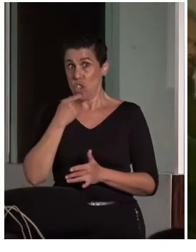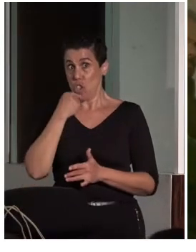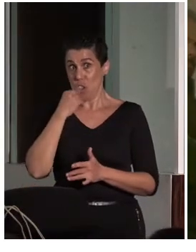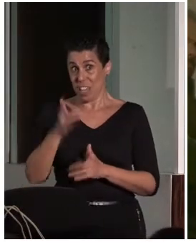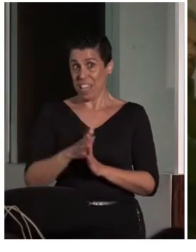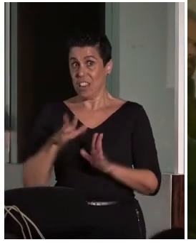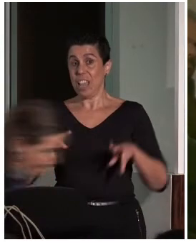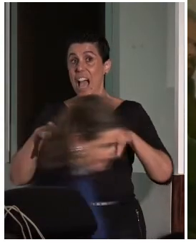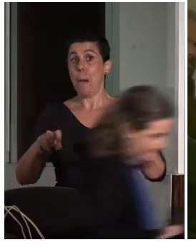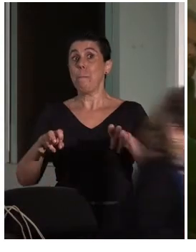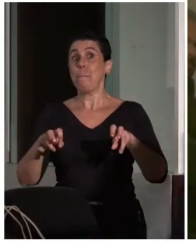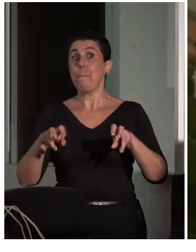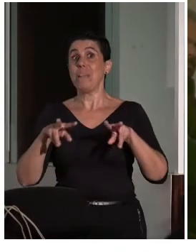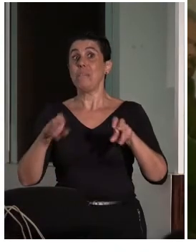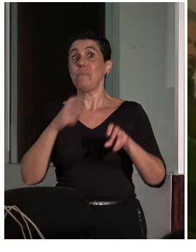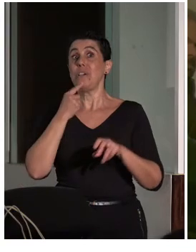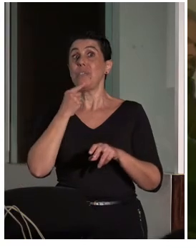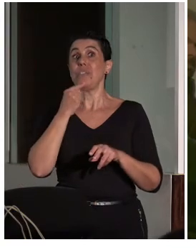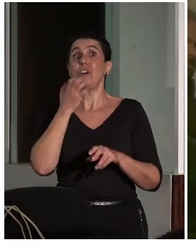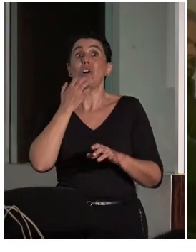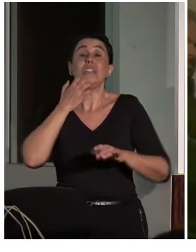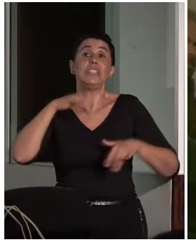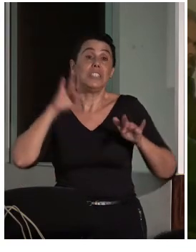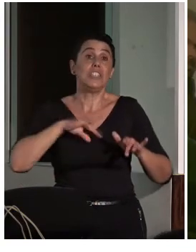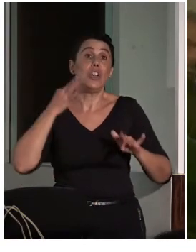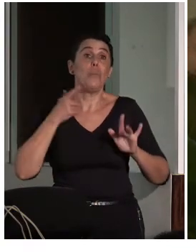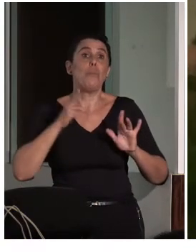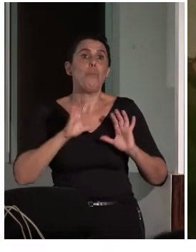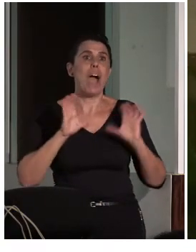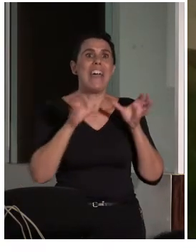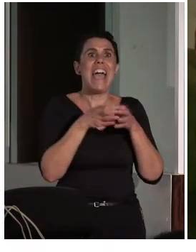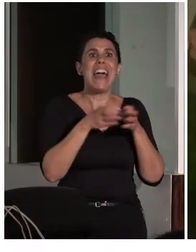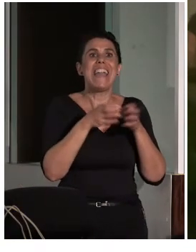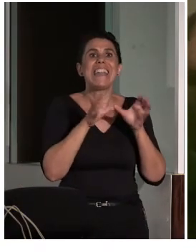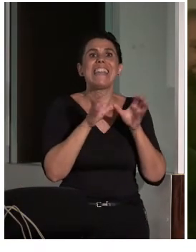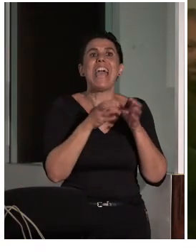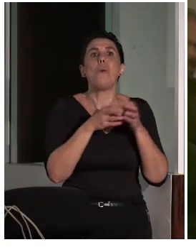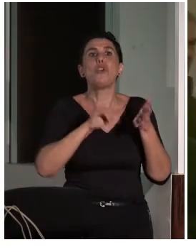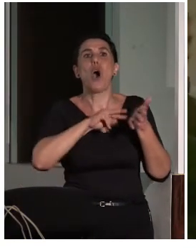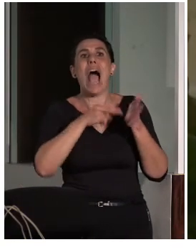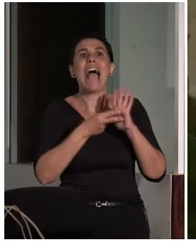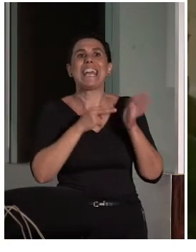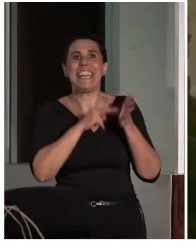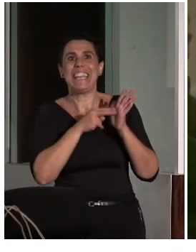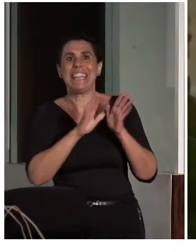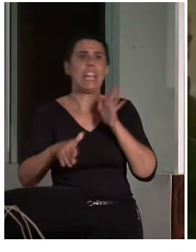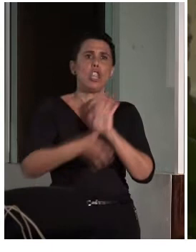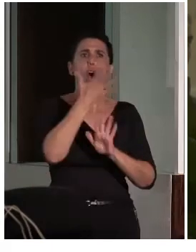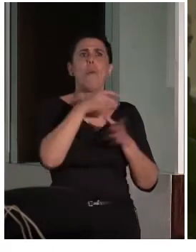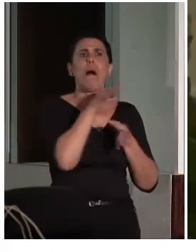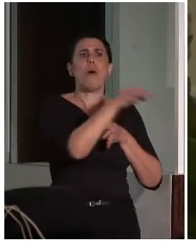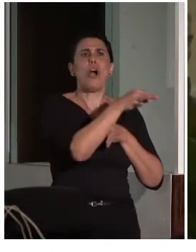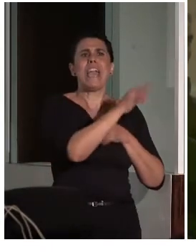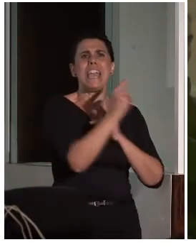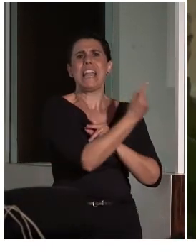al inicio que si nos reuniera a un grupo de arquitectos en una isla desierta, nos daría primero agua y después formación. Bueno, espero que